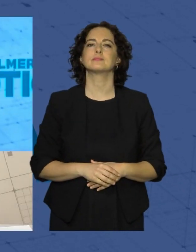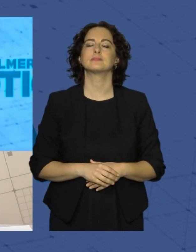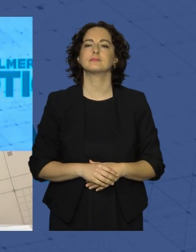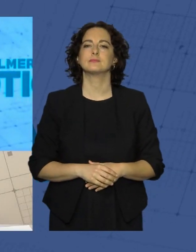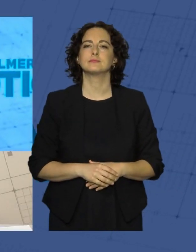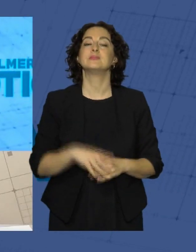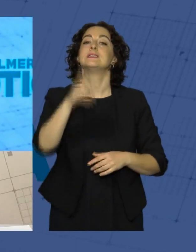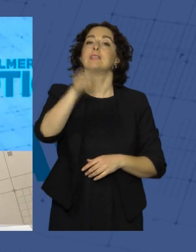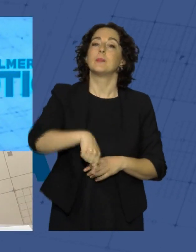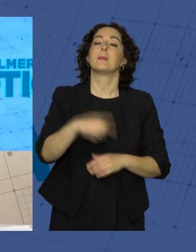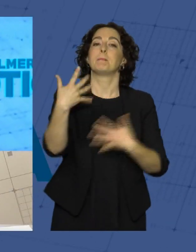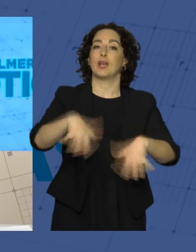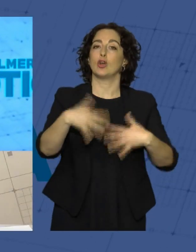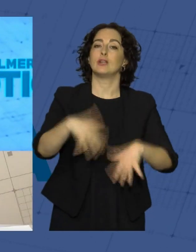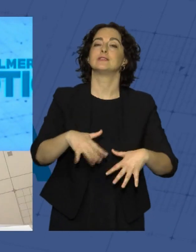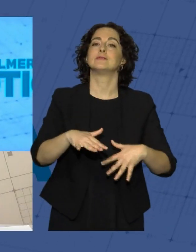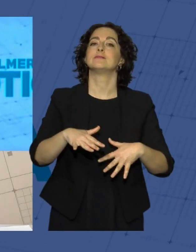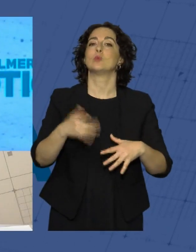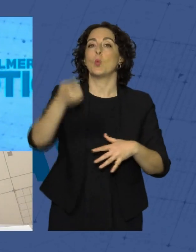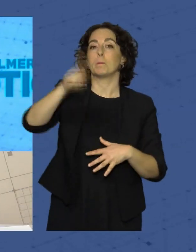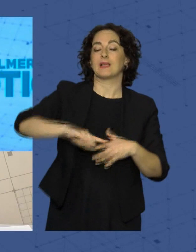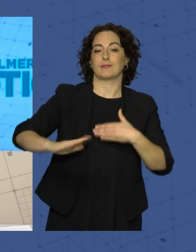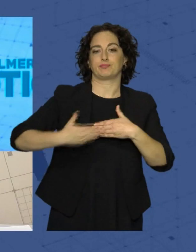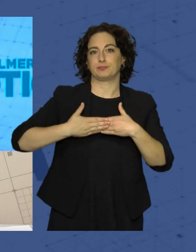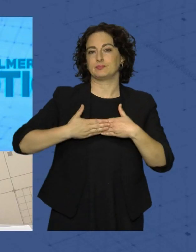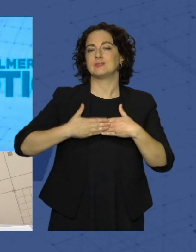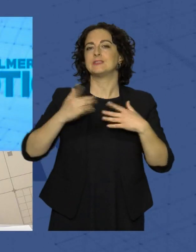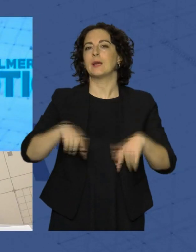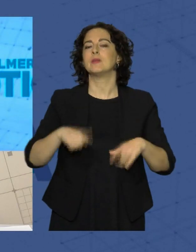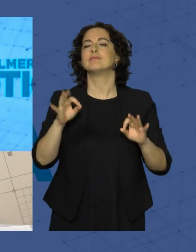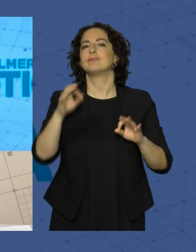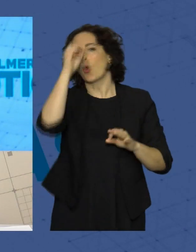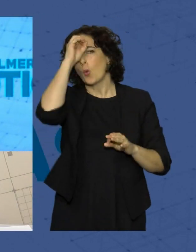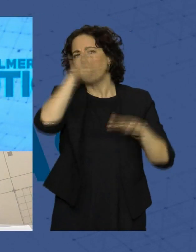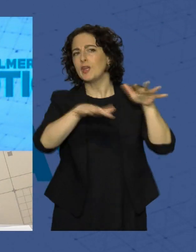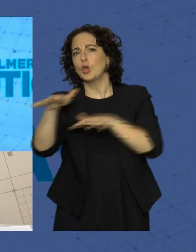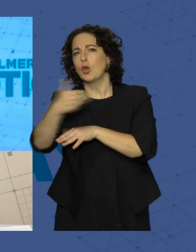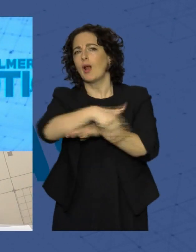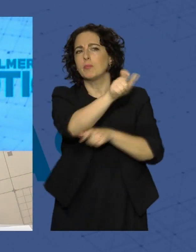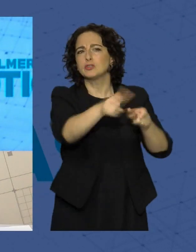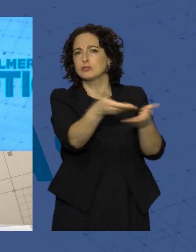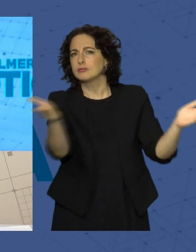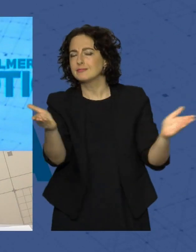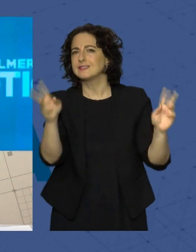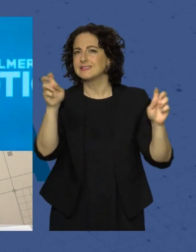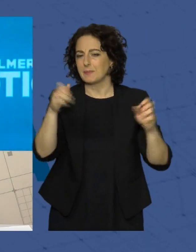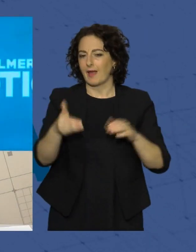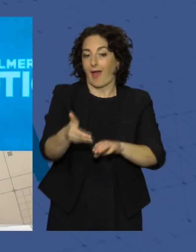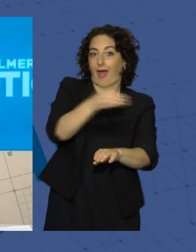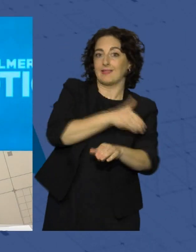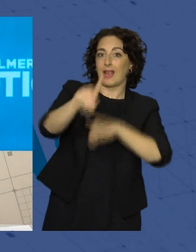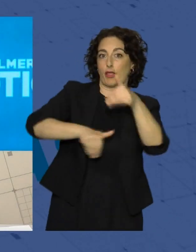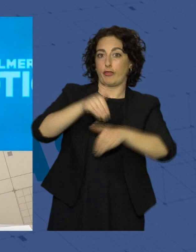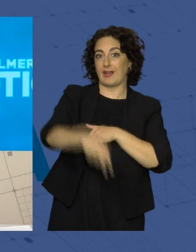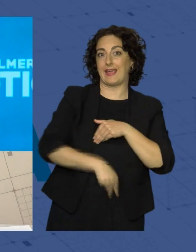Y también el miércoles cerrábamos el mes y testábamos la opinión de la calle ante el adelanto electoral a la